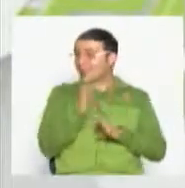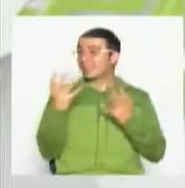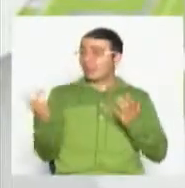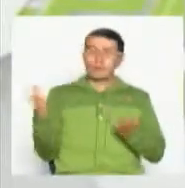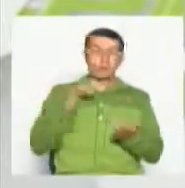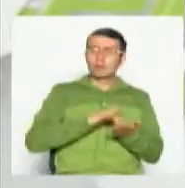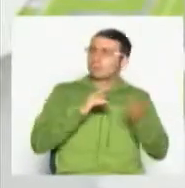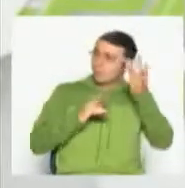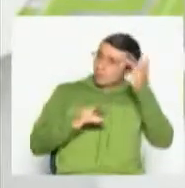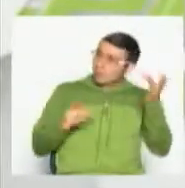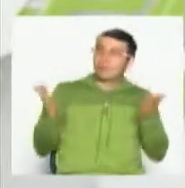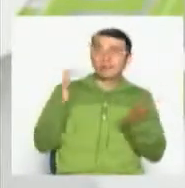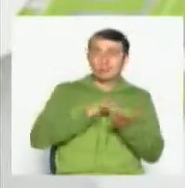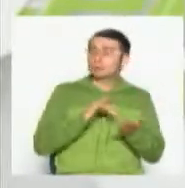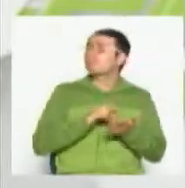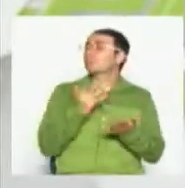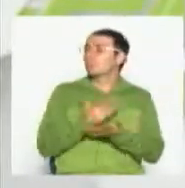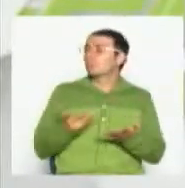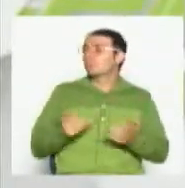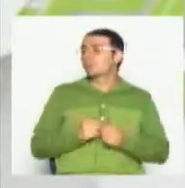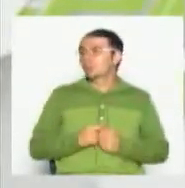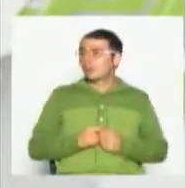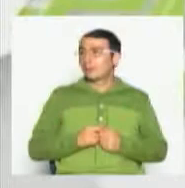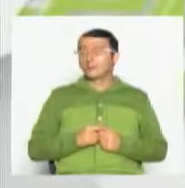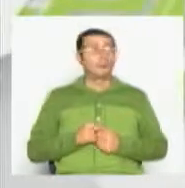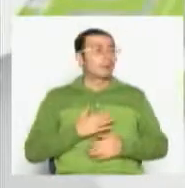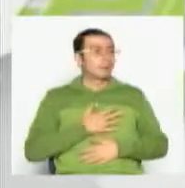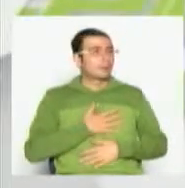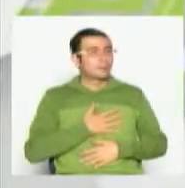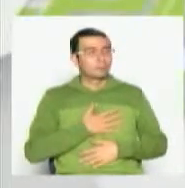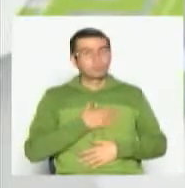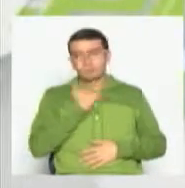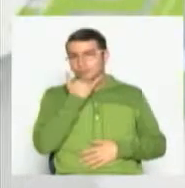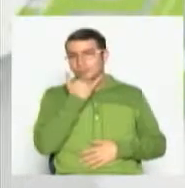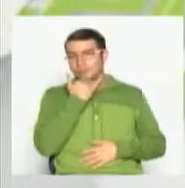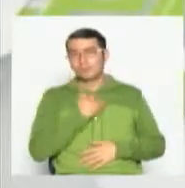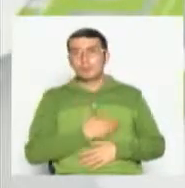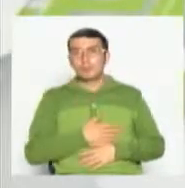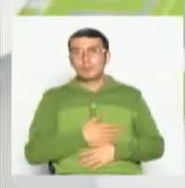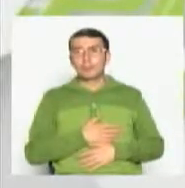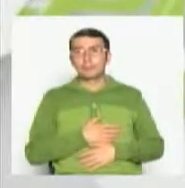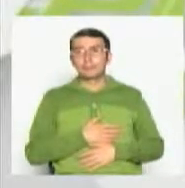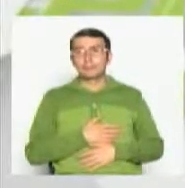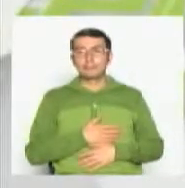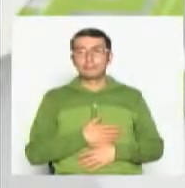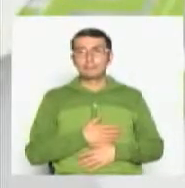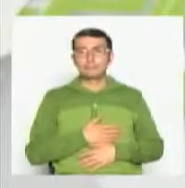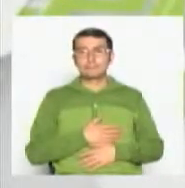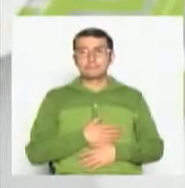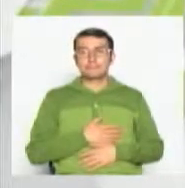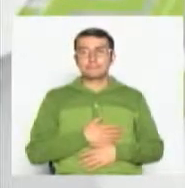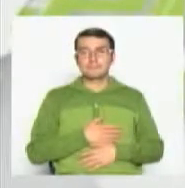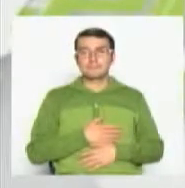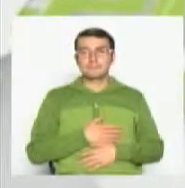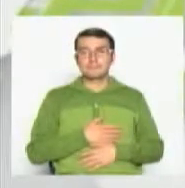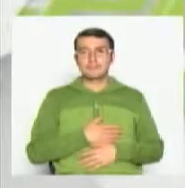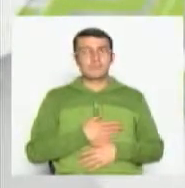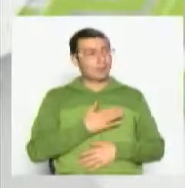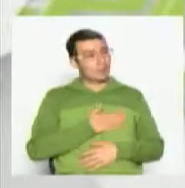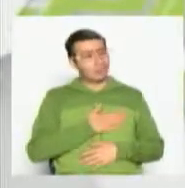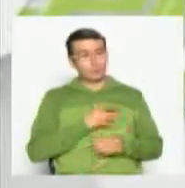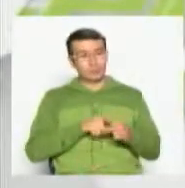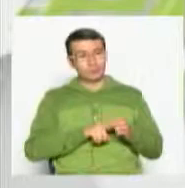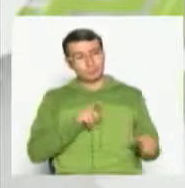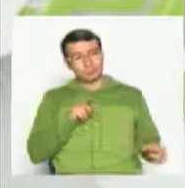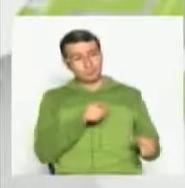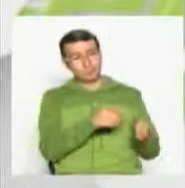por qué se nos fue. Pues Jimena, miren, yo renuncié